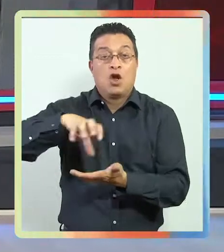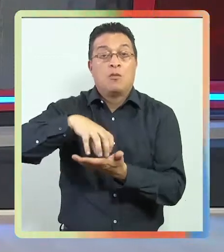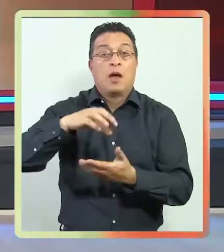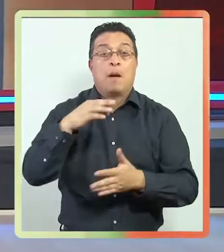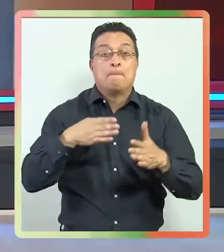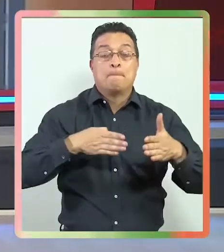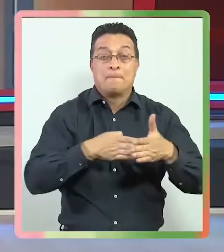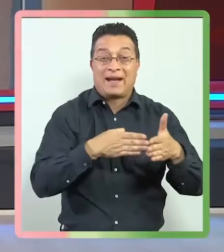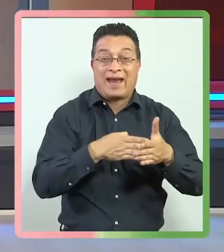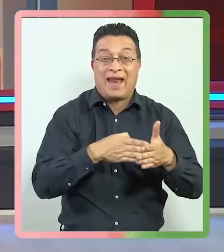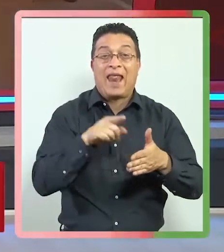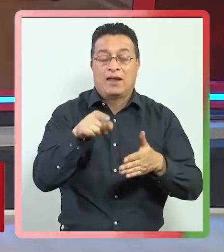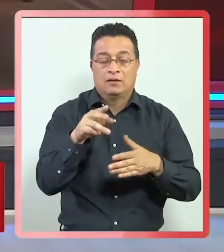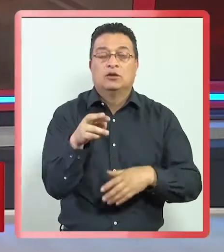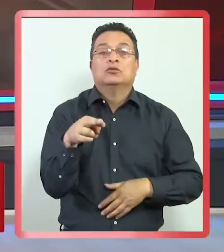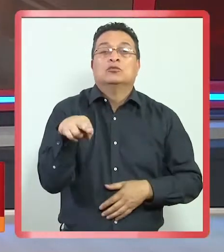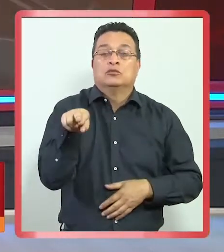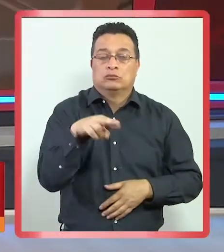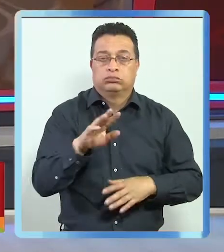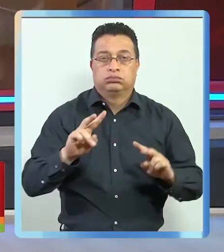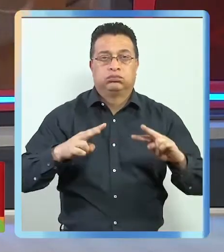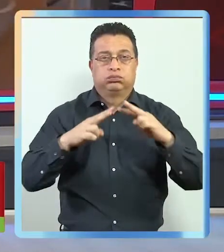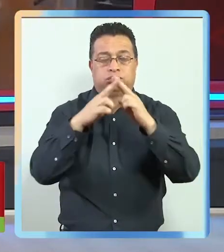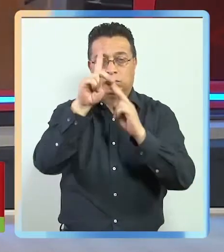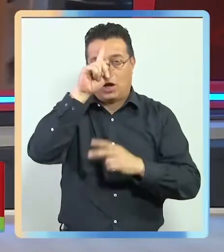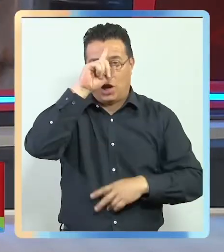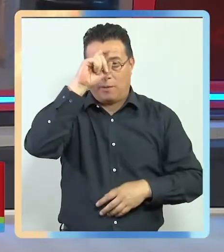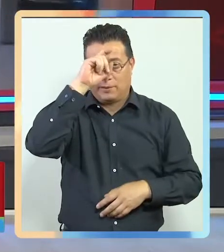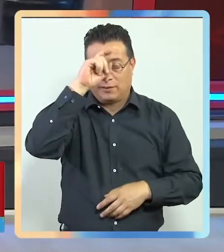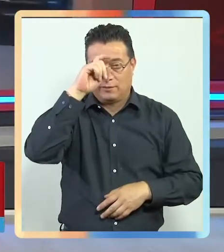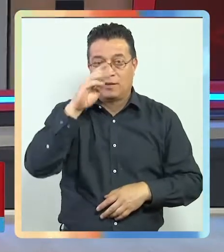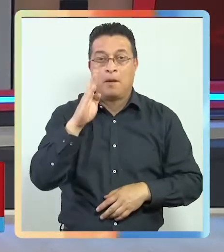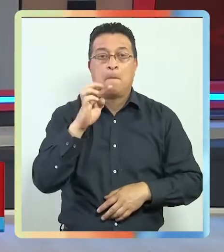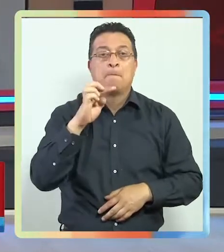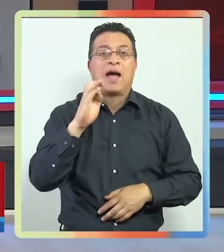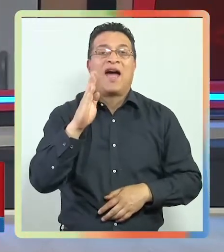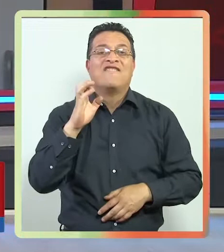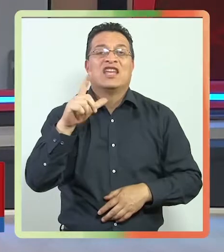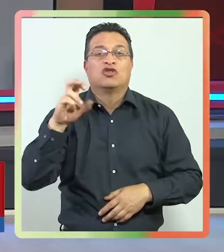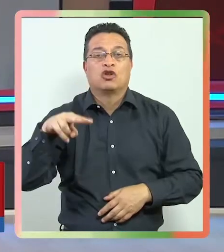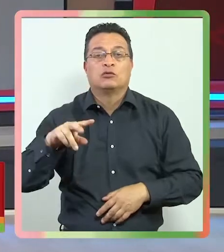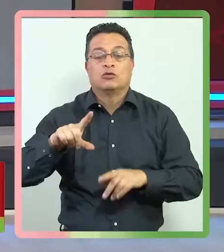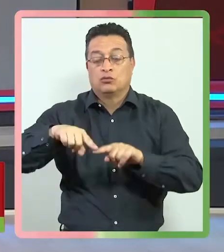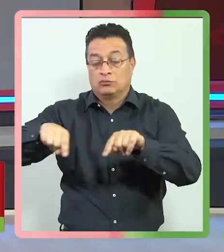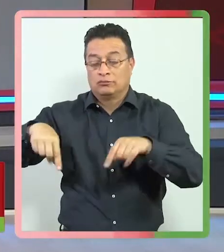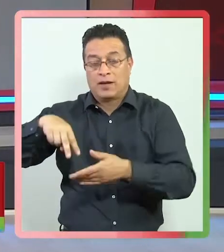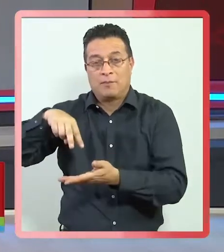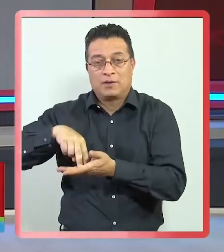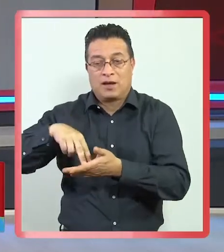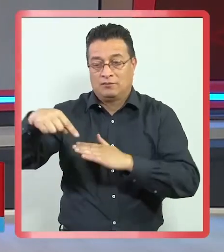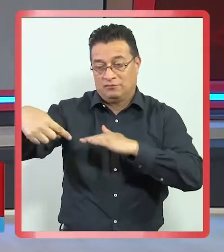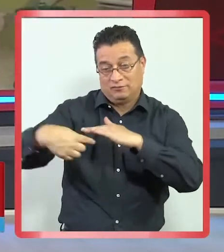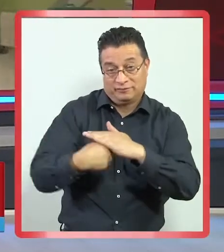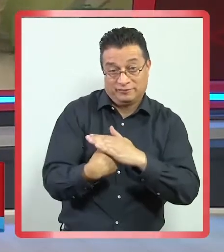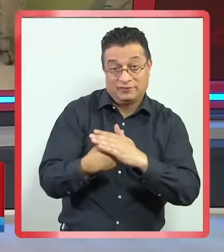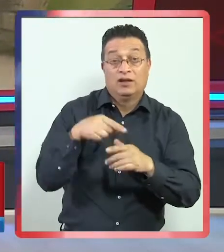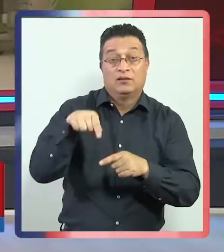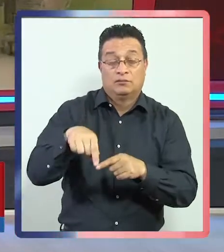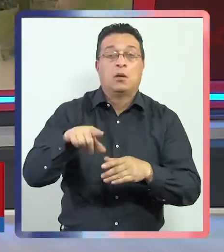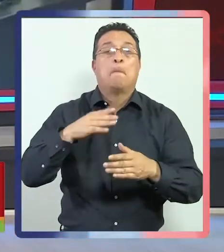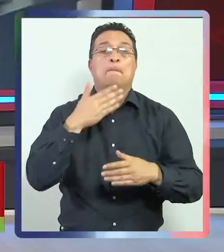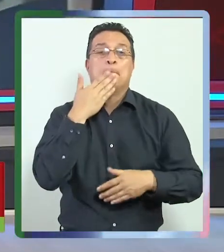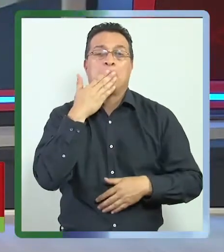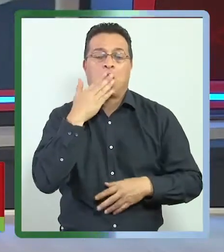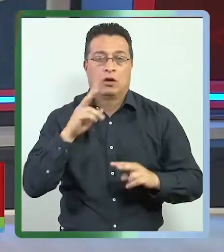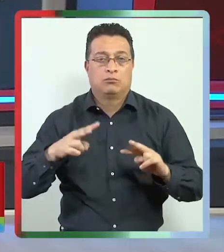En el Maule, la comuna de Parral inauguró la remodelación de su hospital. Ahora los pabellones, las salas de espera y la zona de admisión han